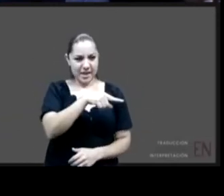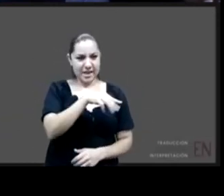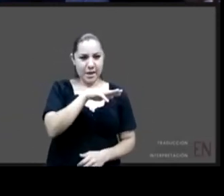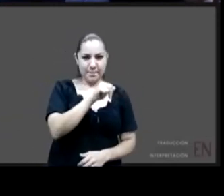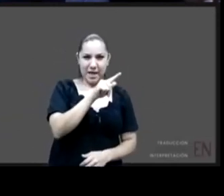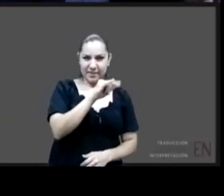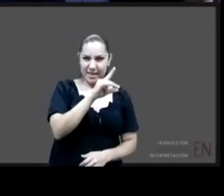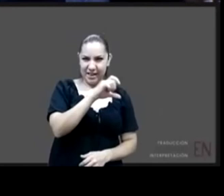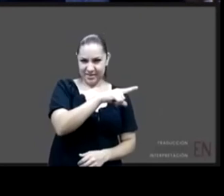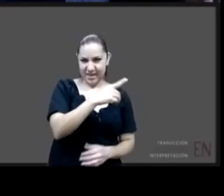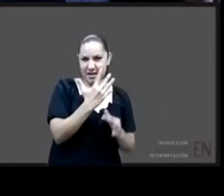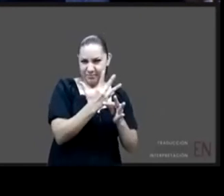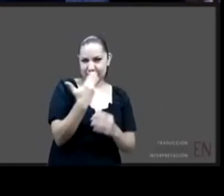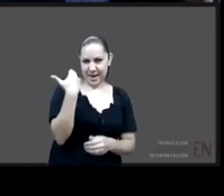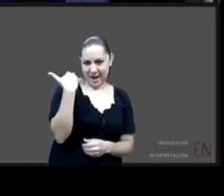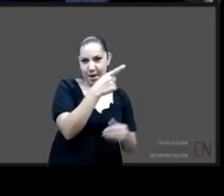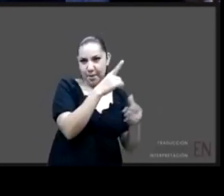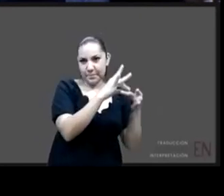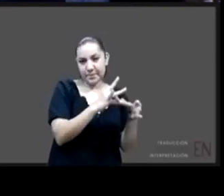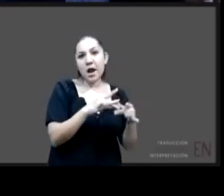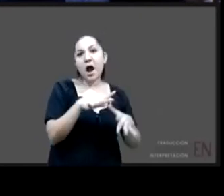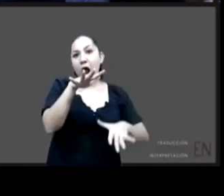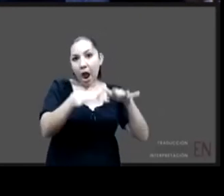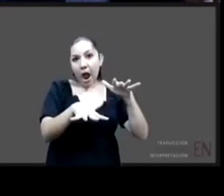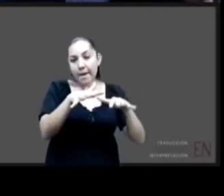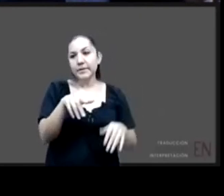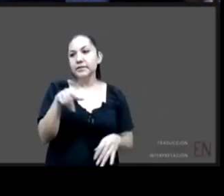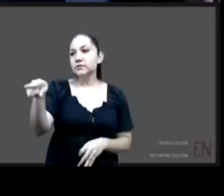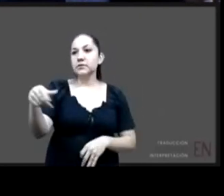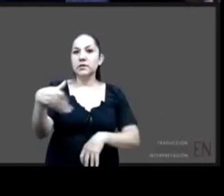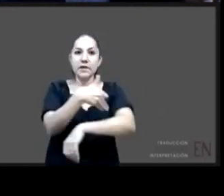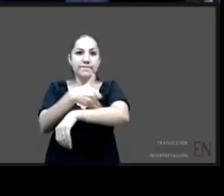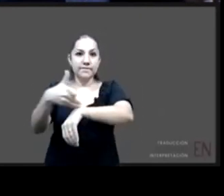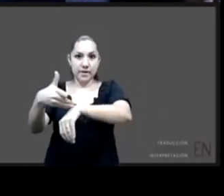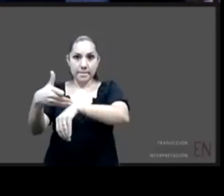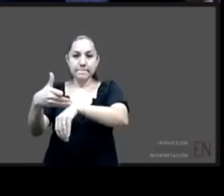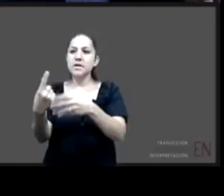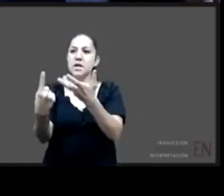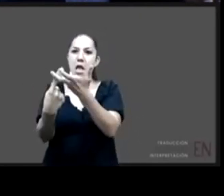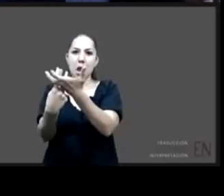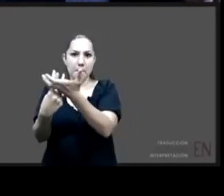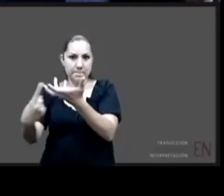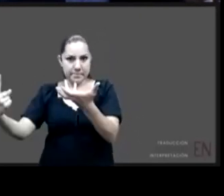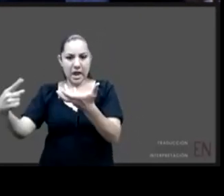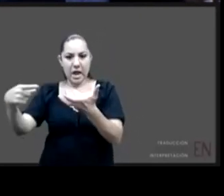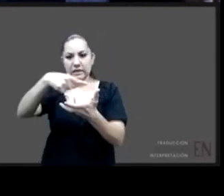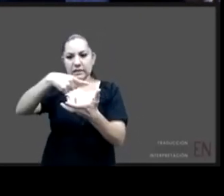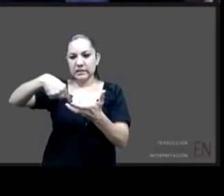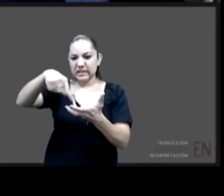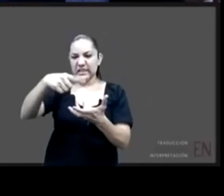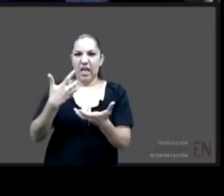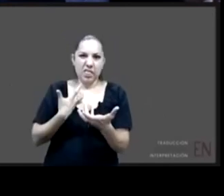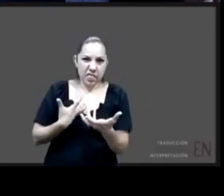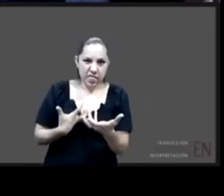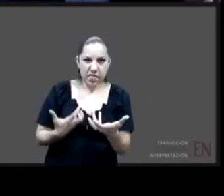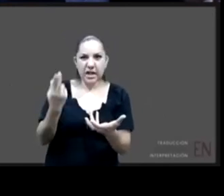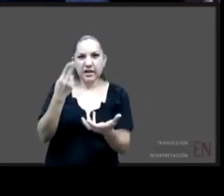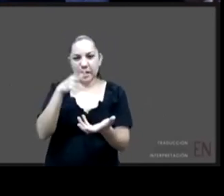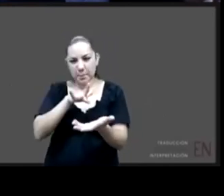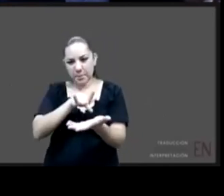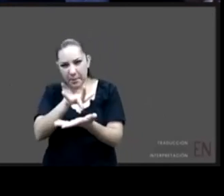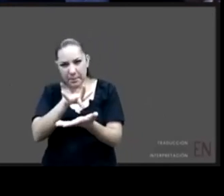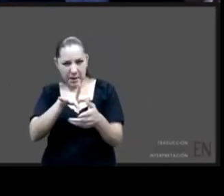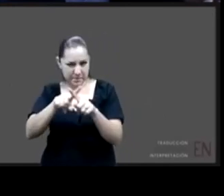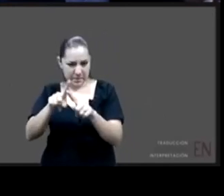quiere hacerse cargo hay que también cuidarlos en recursos en posibilidades pero dice así un